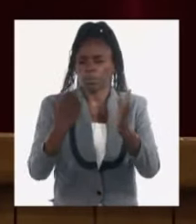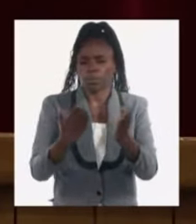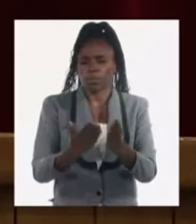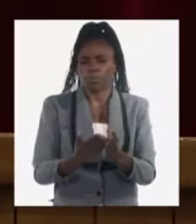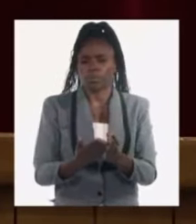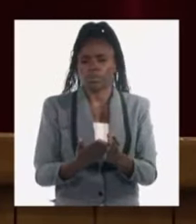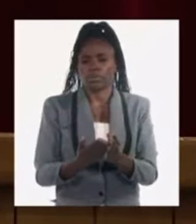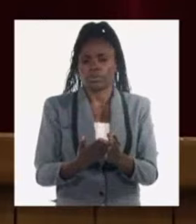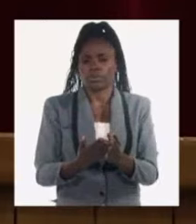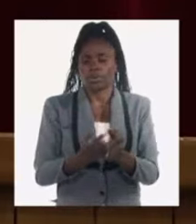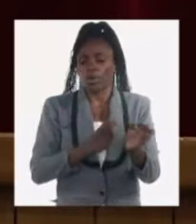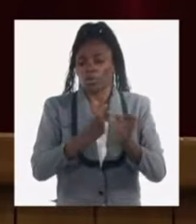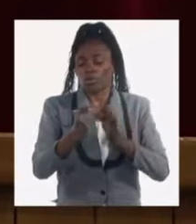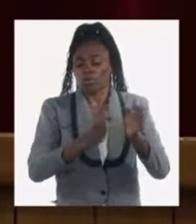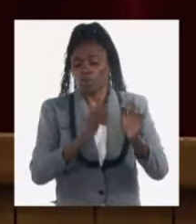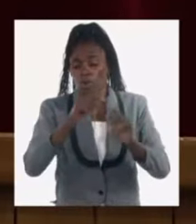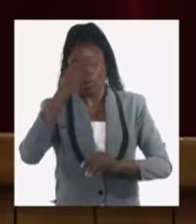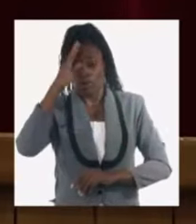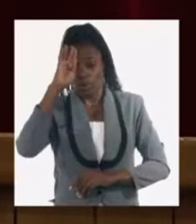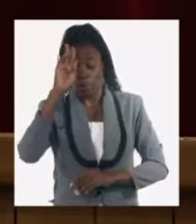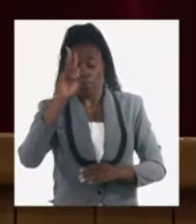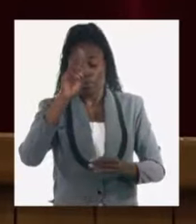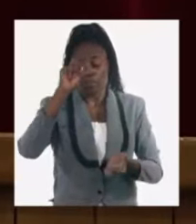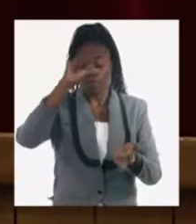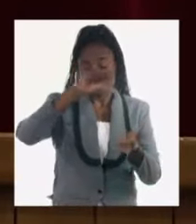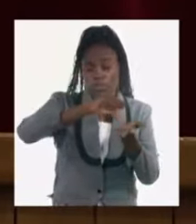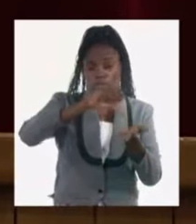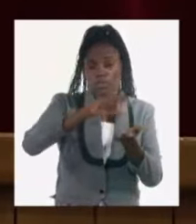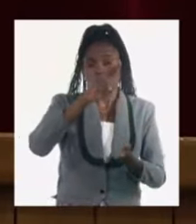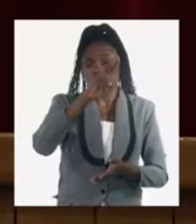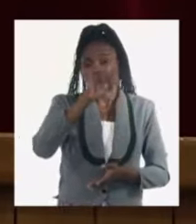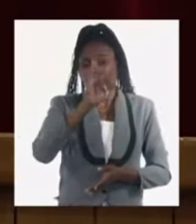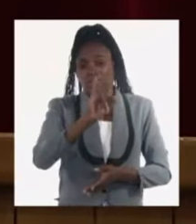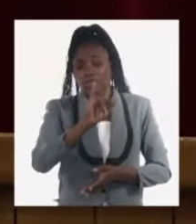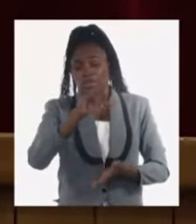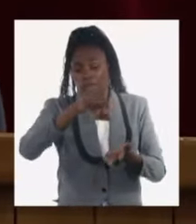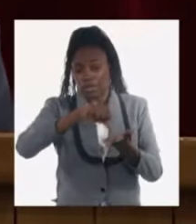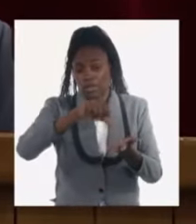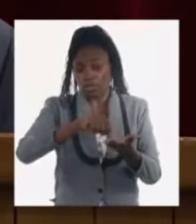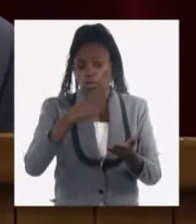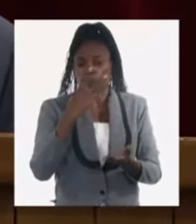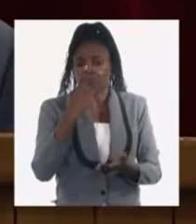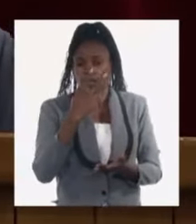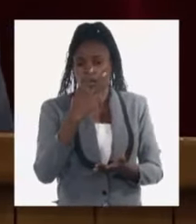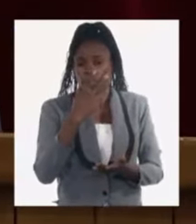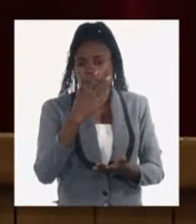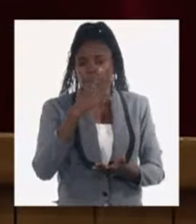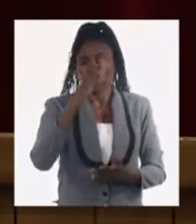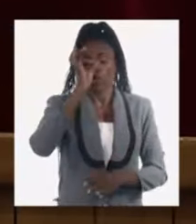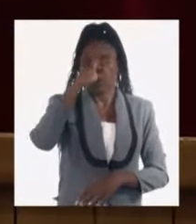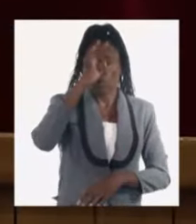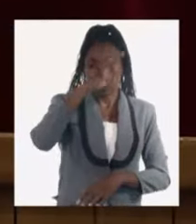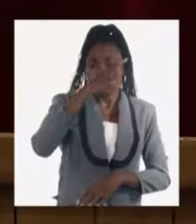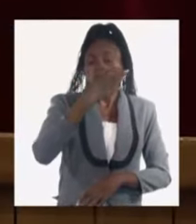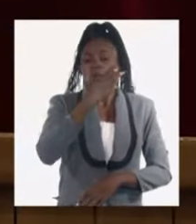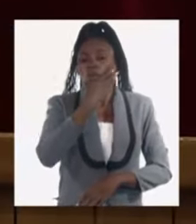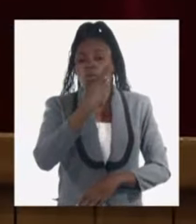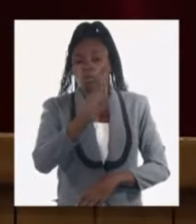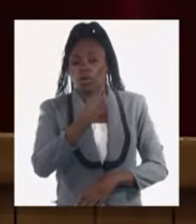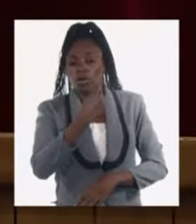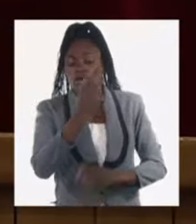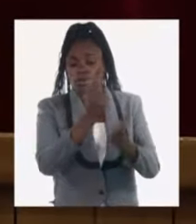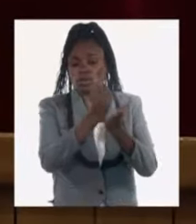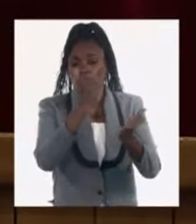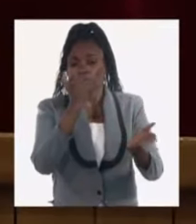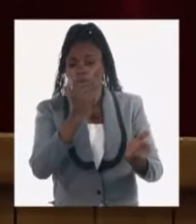funcionan en el país 26 centros que brindan consulta infantil juvenil están creados 63 grupos de apoyo nutricional en la